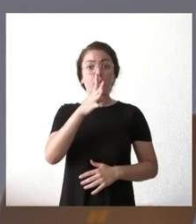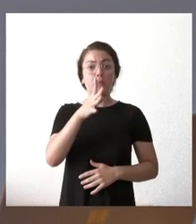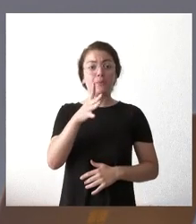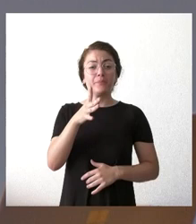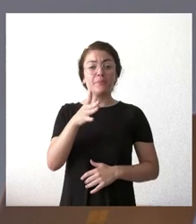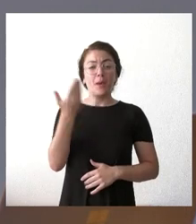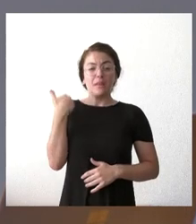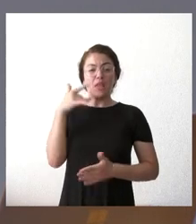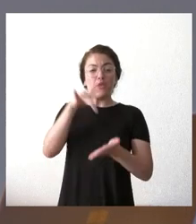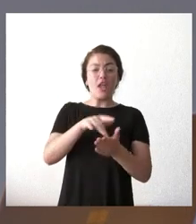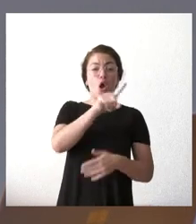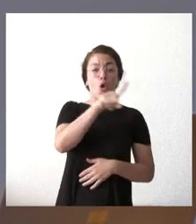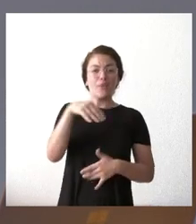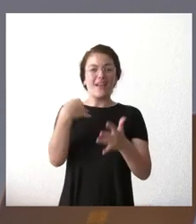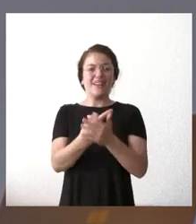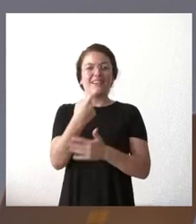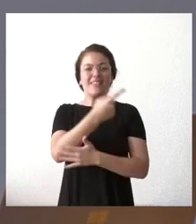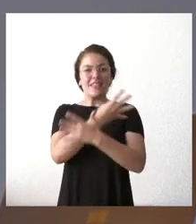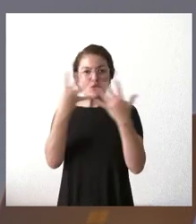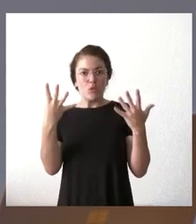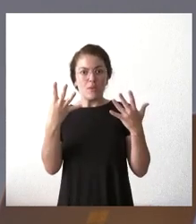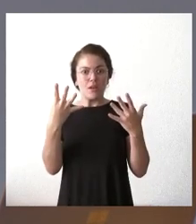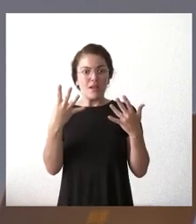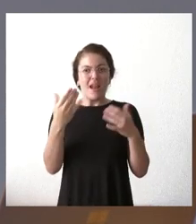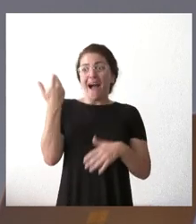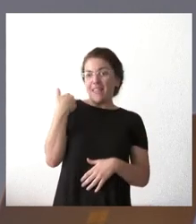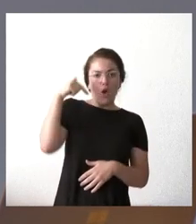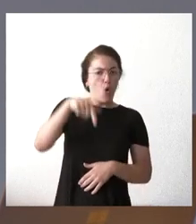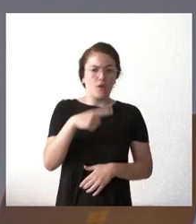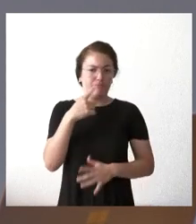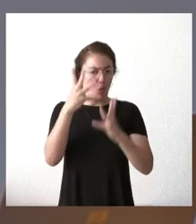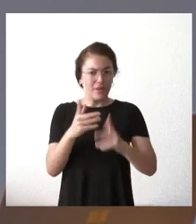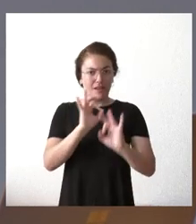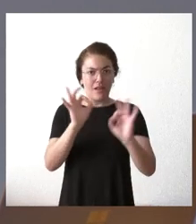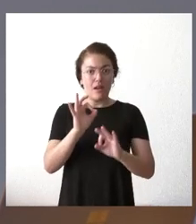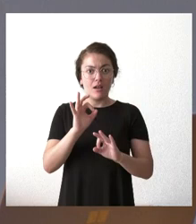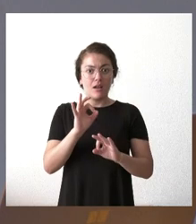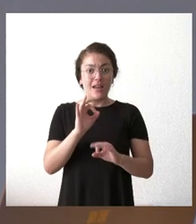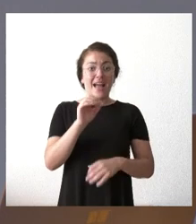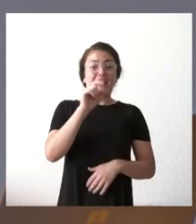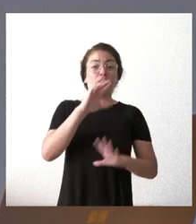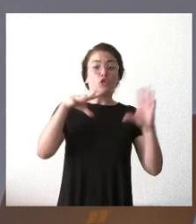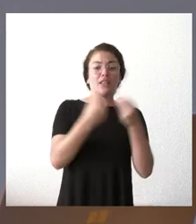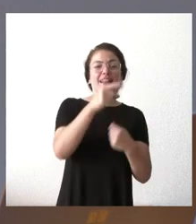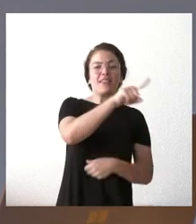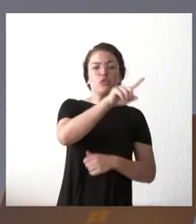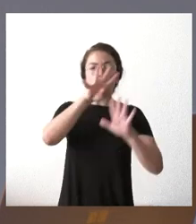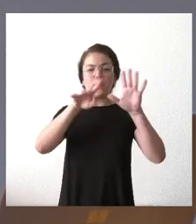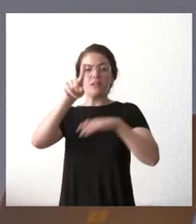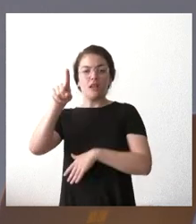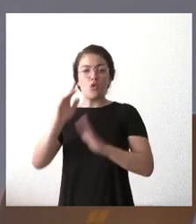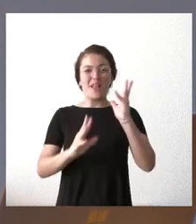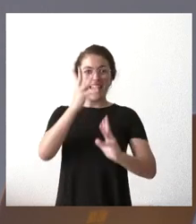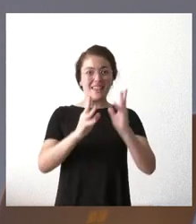11 al día 19 no contabilizo ayer ni hoy se han producido 191 incendios forestales en Castilla y León,